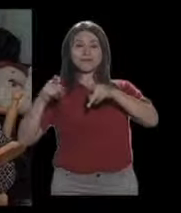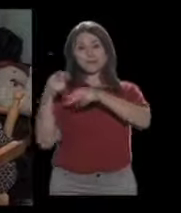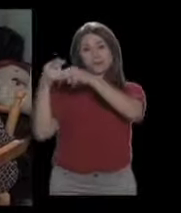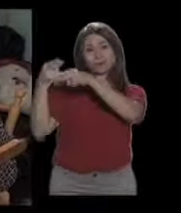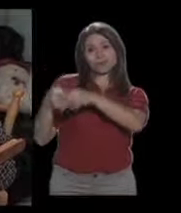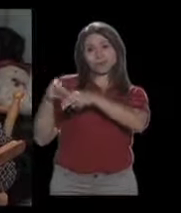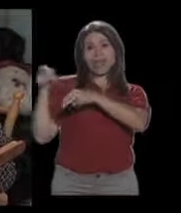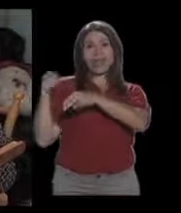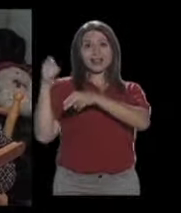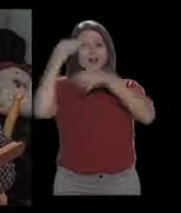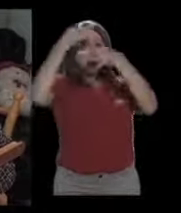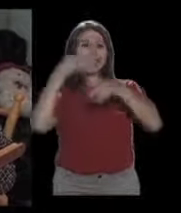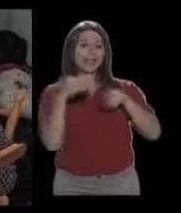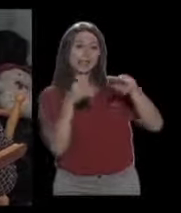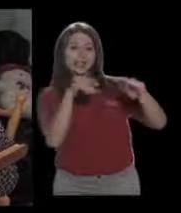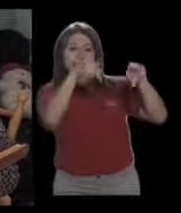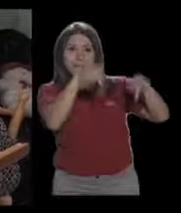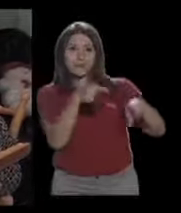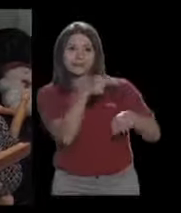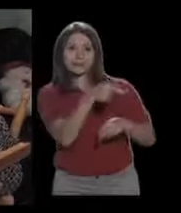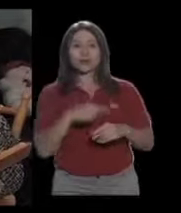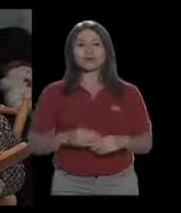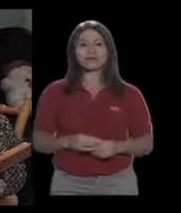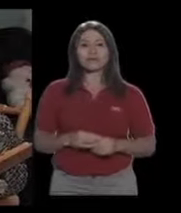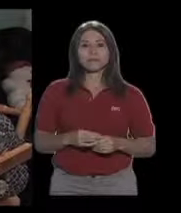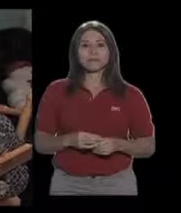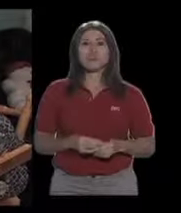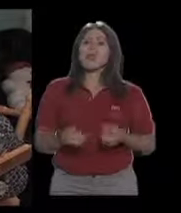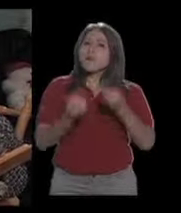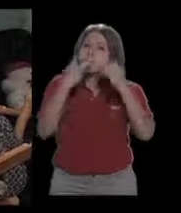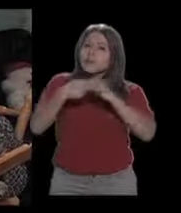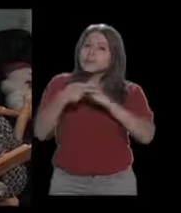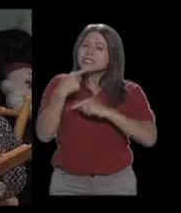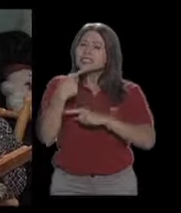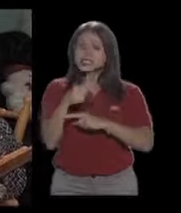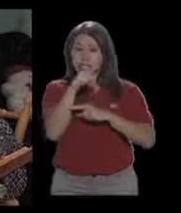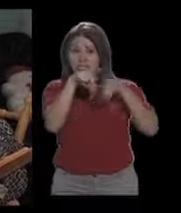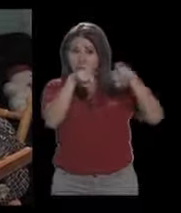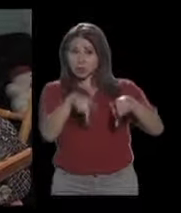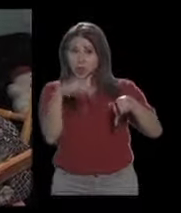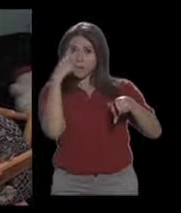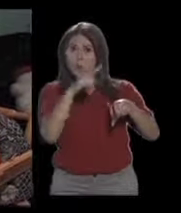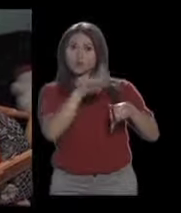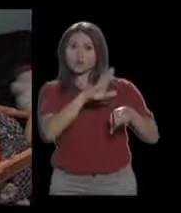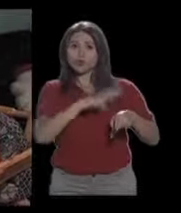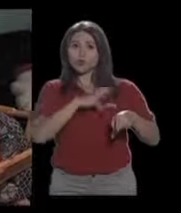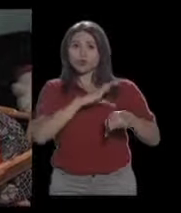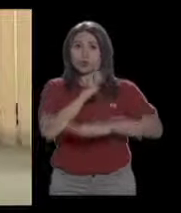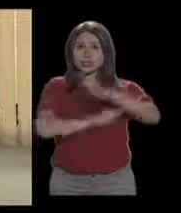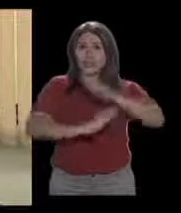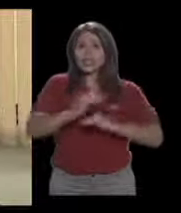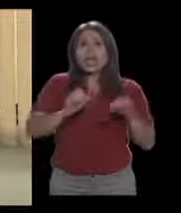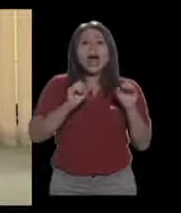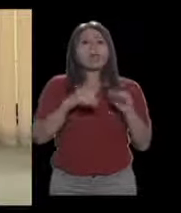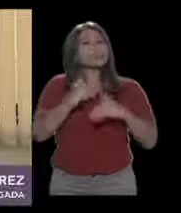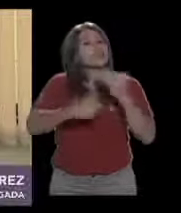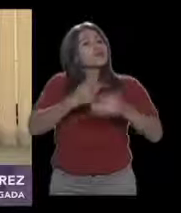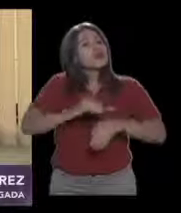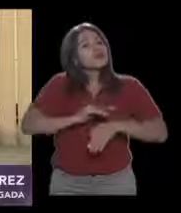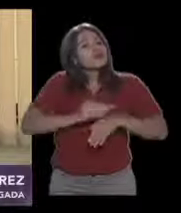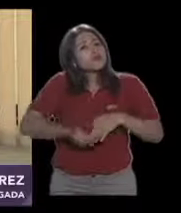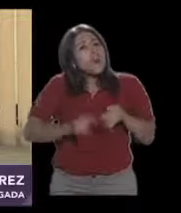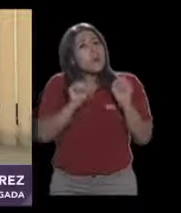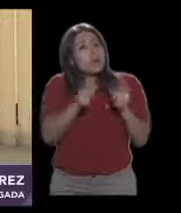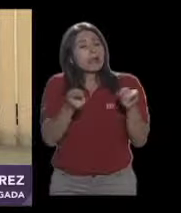legalmente pueda tomar decisiones en nombre de la persona asistida. Muchas veces se dice que por su condición de discapacidad podría agudizar su